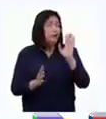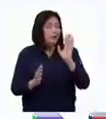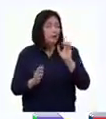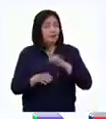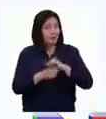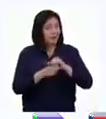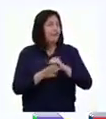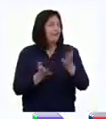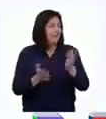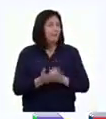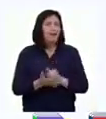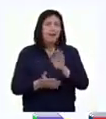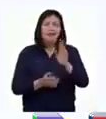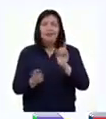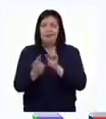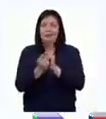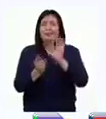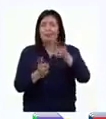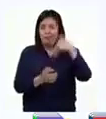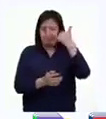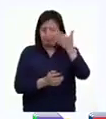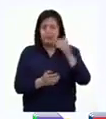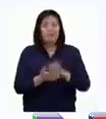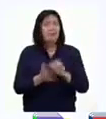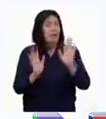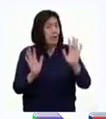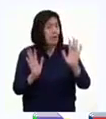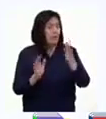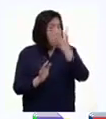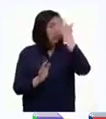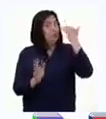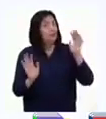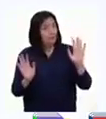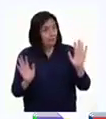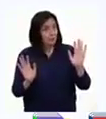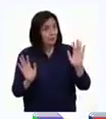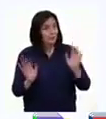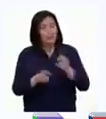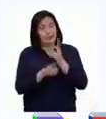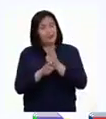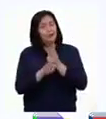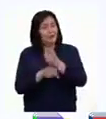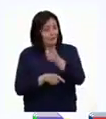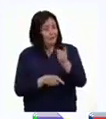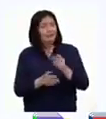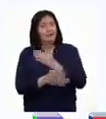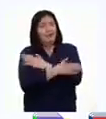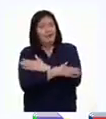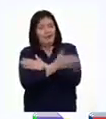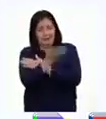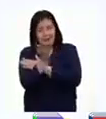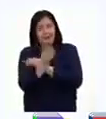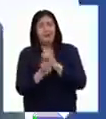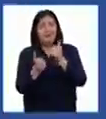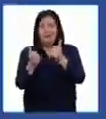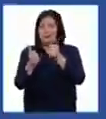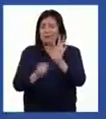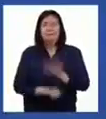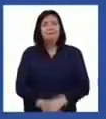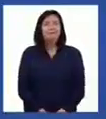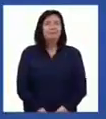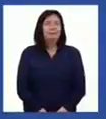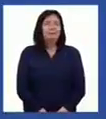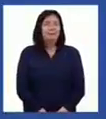ponerlo en práctica. Nos vemos en la siguiente actividad y eso sí, no se olviden de seguir cuidándose. Les mando un abrazo. Que estén muy bien.